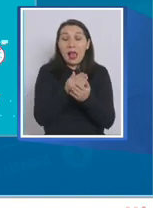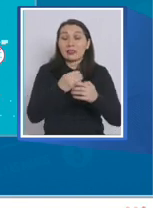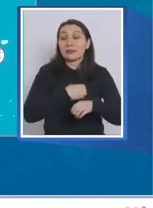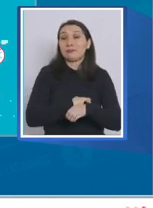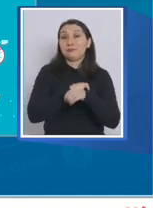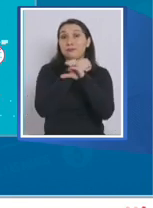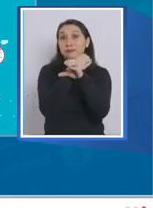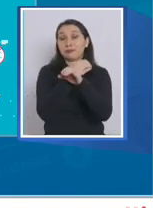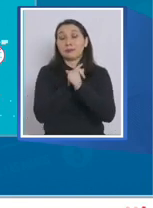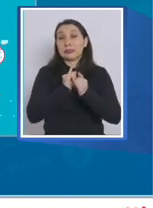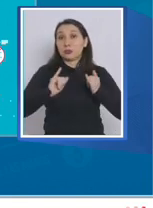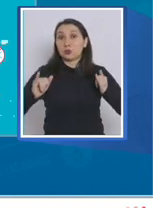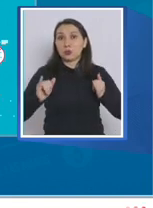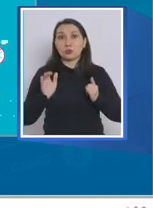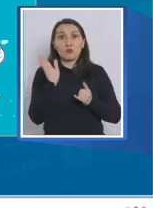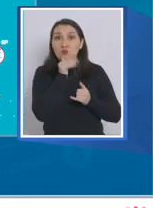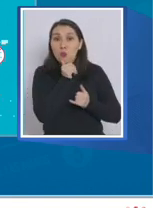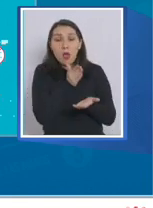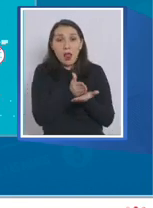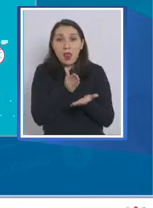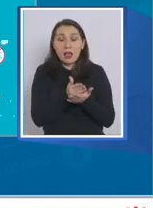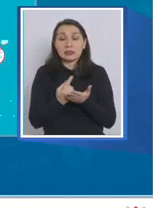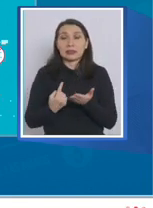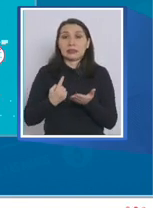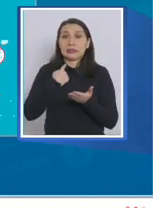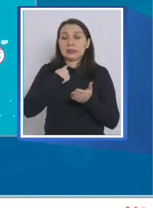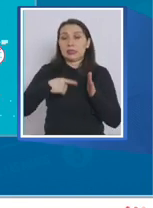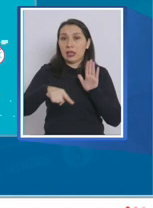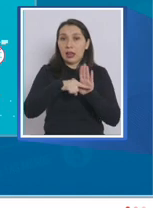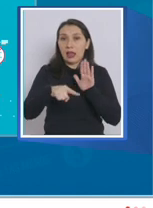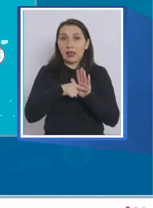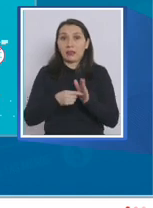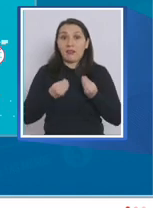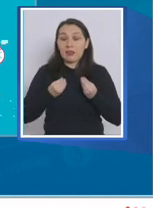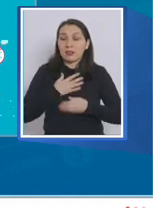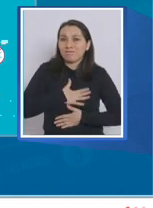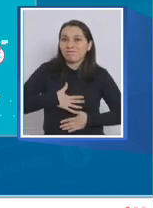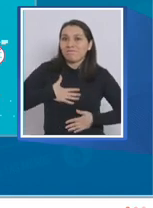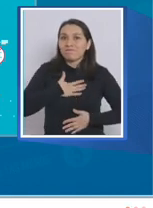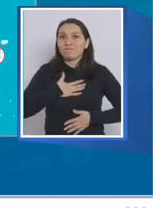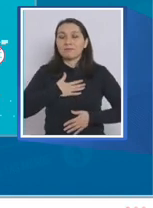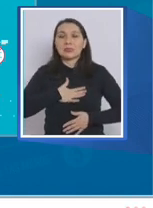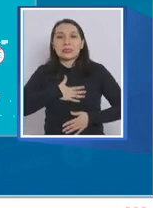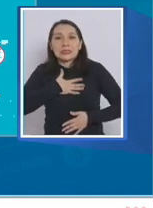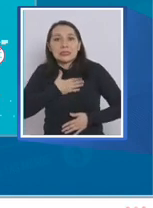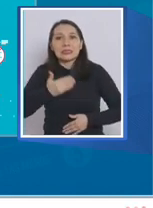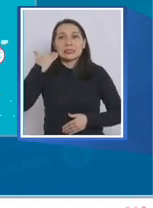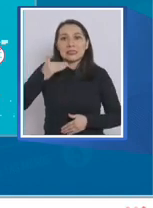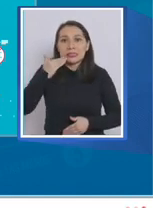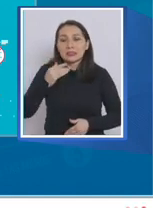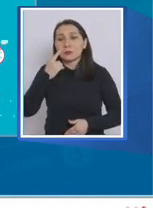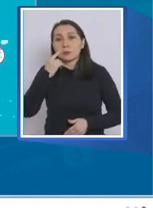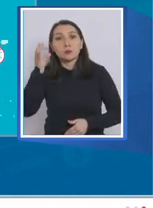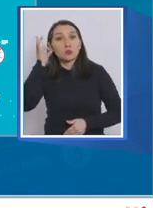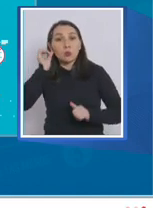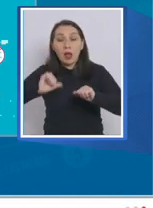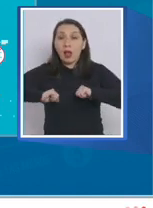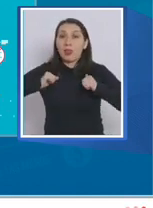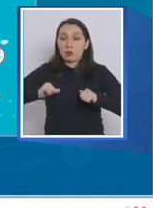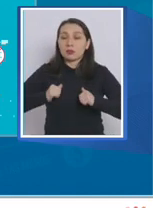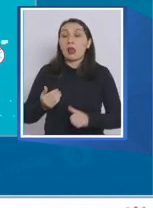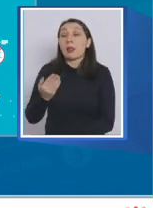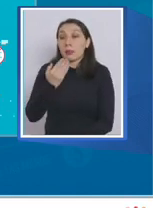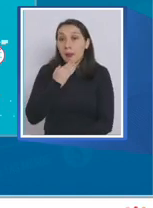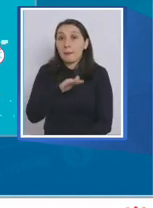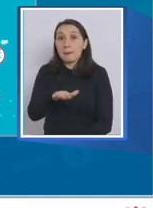distancia o ausencia de ellas, con los efectos negativos en el bienestar emocional de los niños, niñas y adolescentes, y